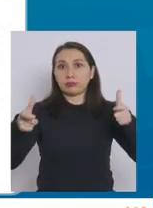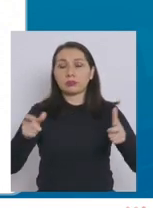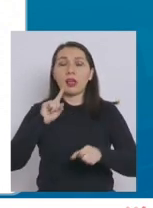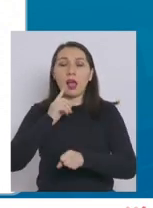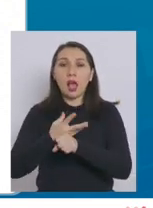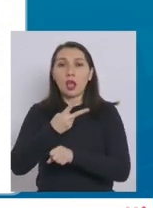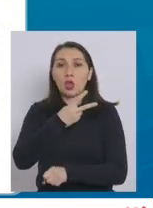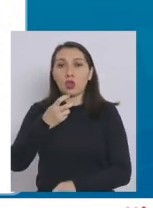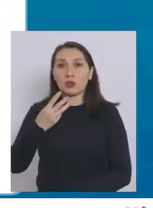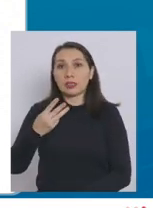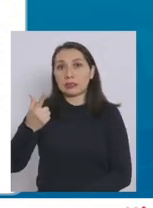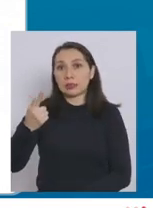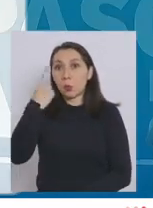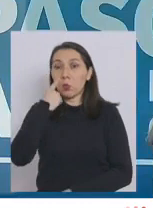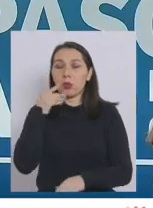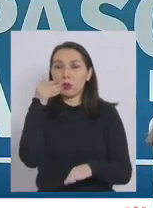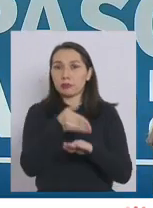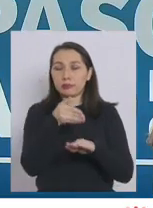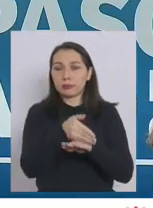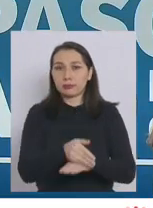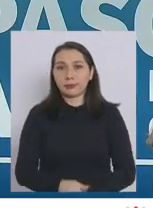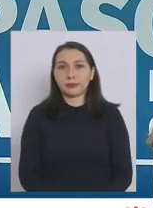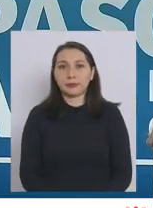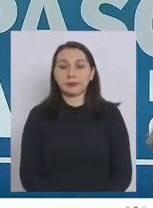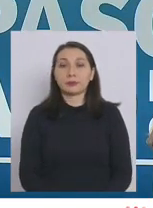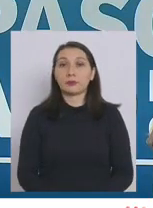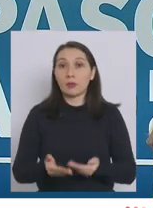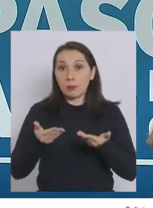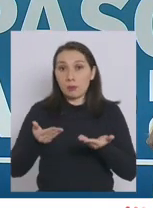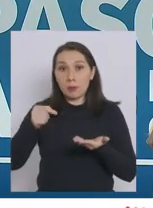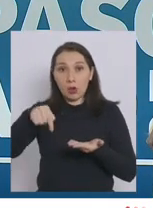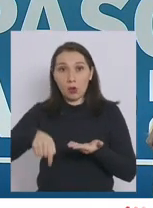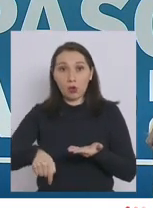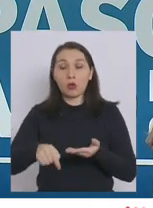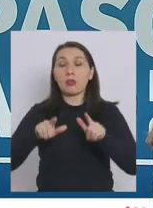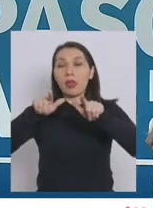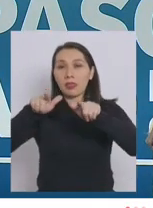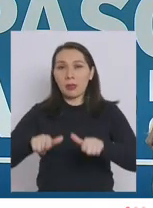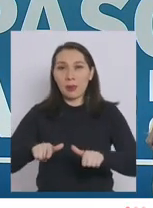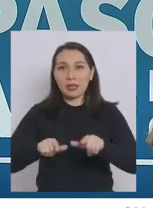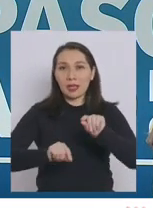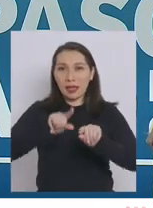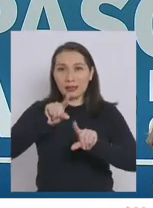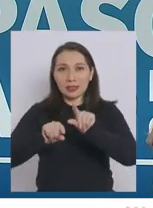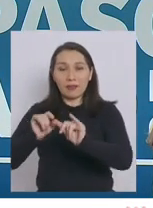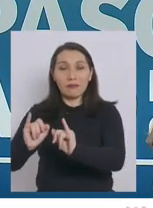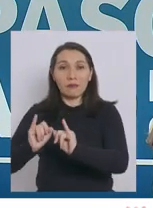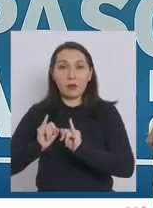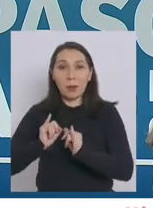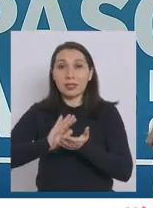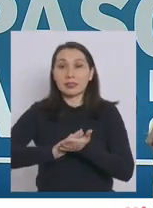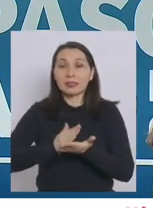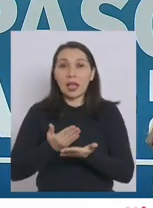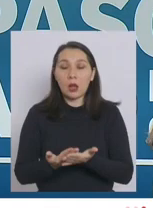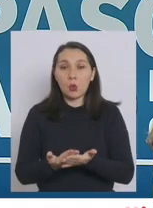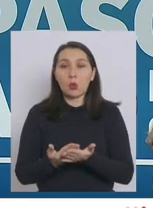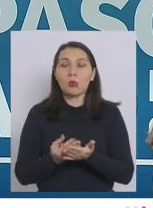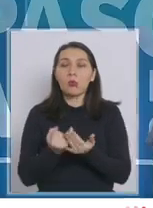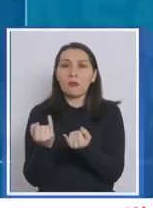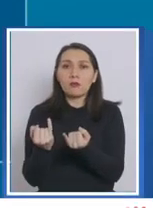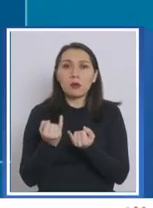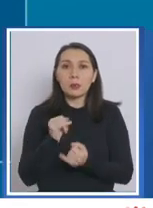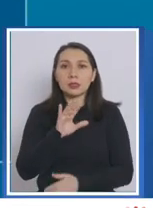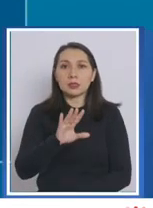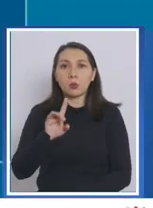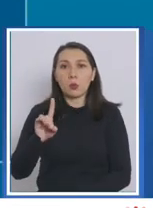237 casos. En el día de hoy, el Departamento de Estadística e Información en Salud reporta